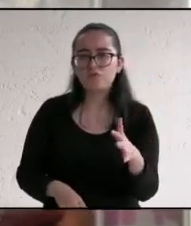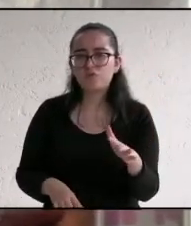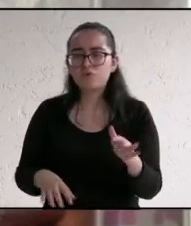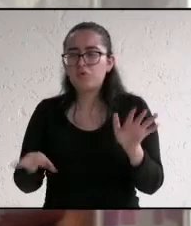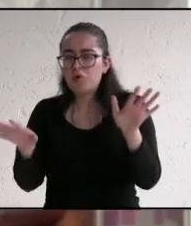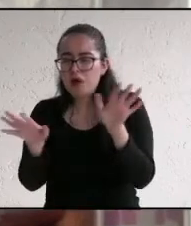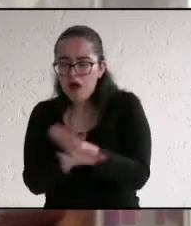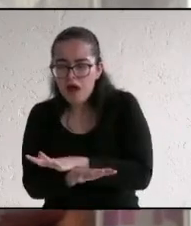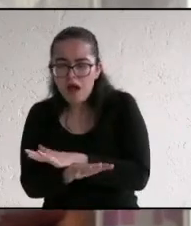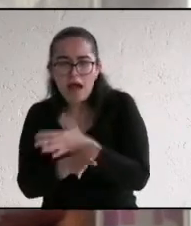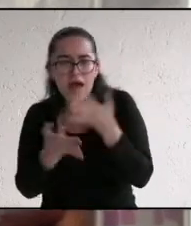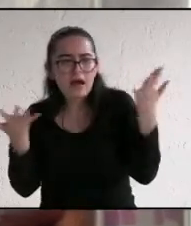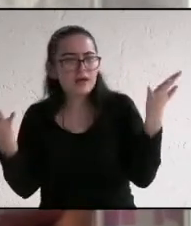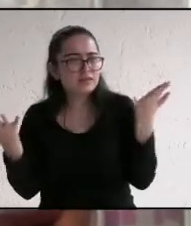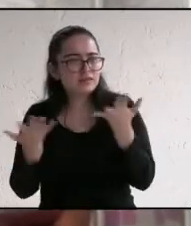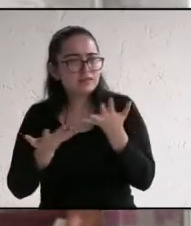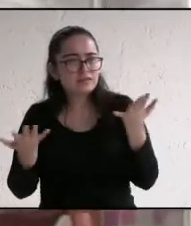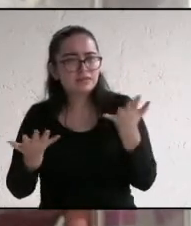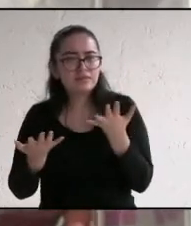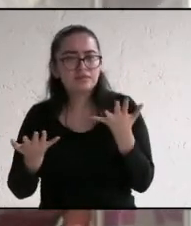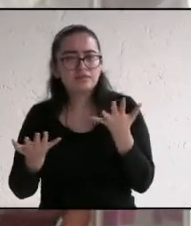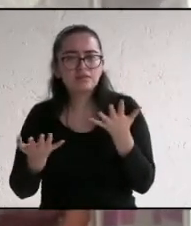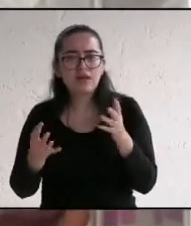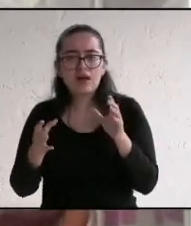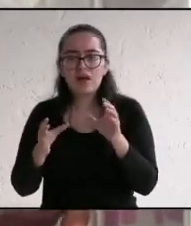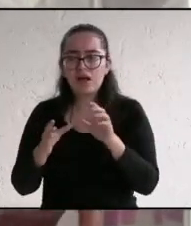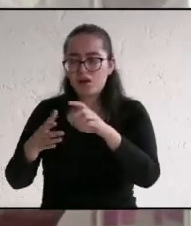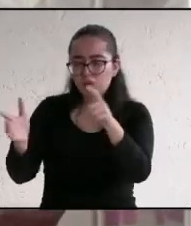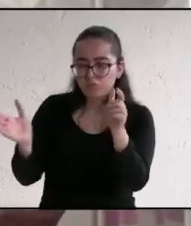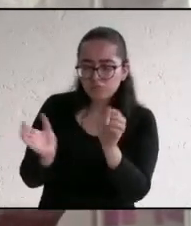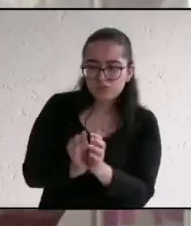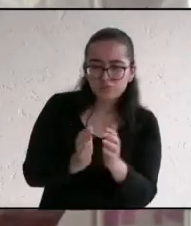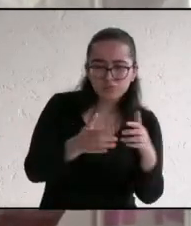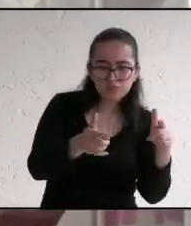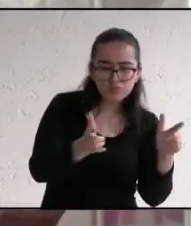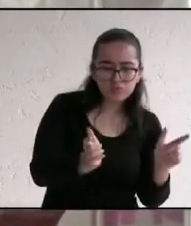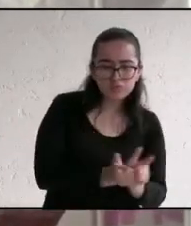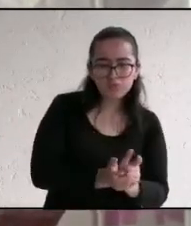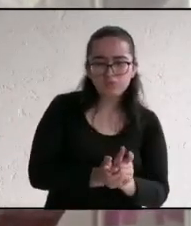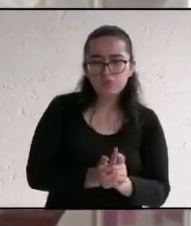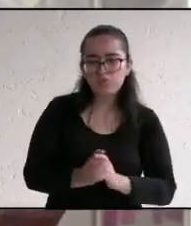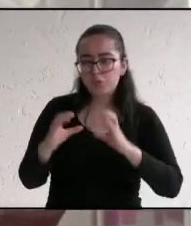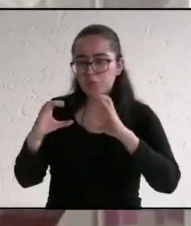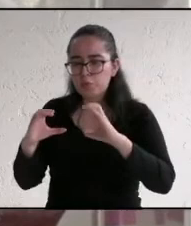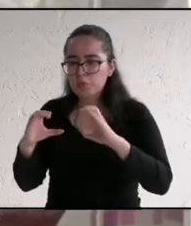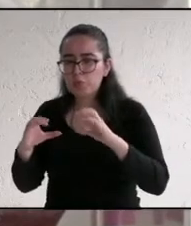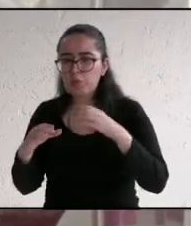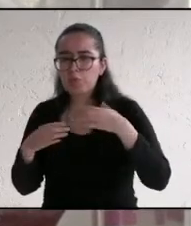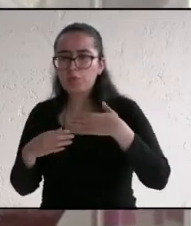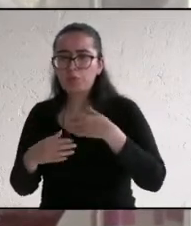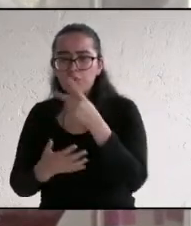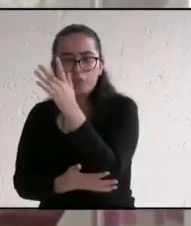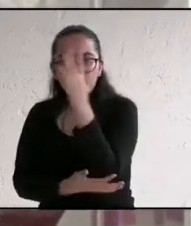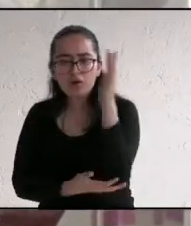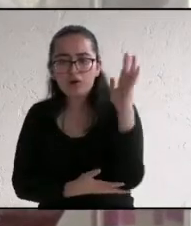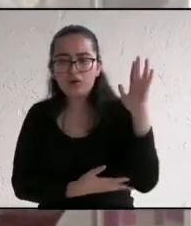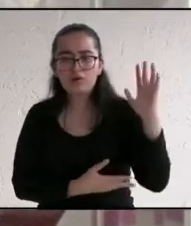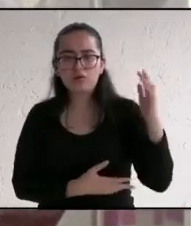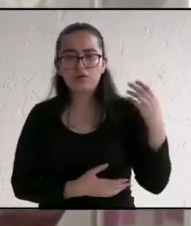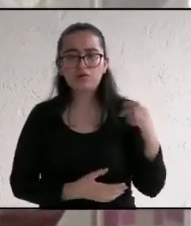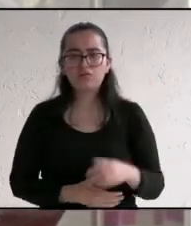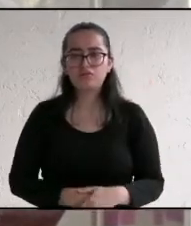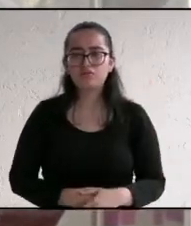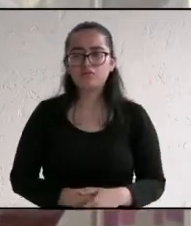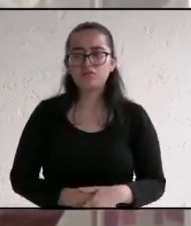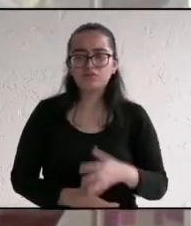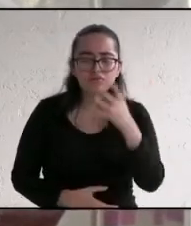padecemos. Somos una comunidad agropecuaria, es bien claro y ya lo están diciendo. Qué